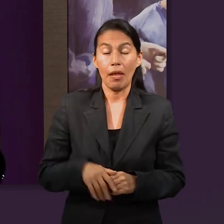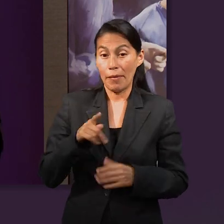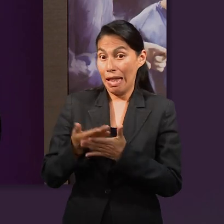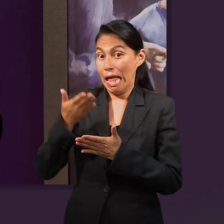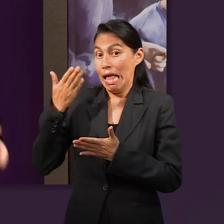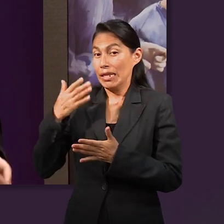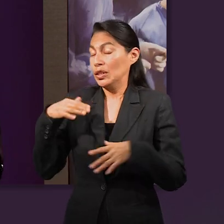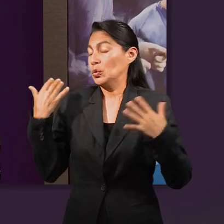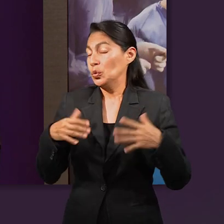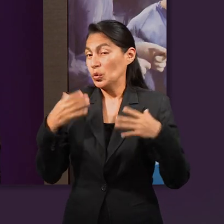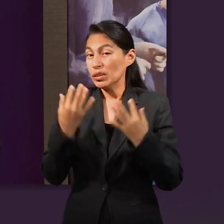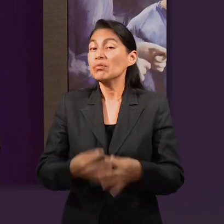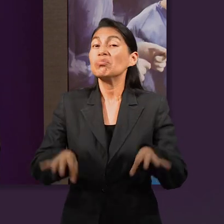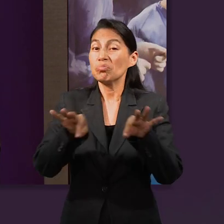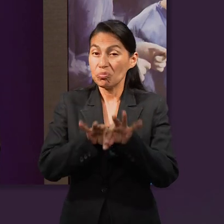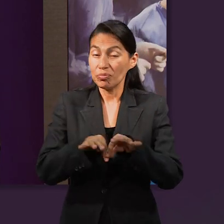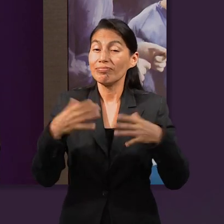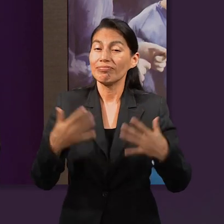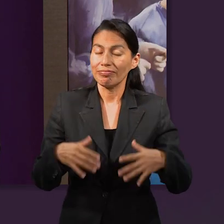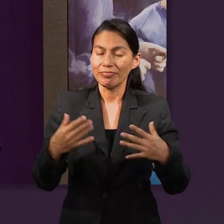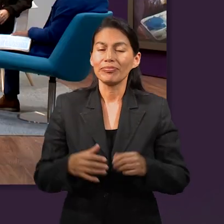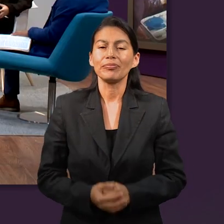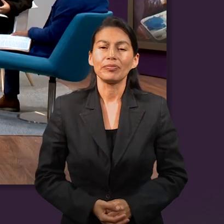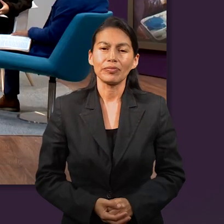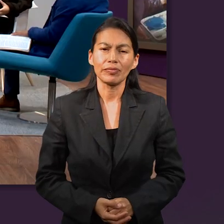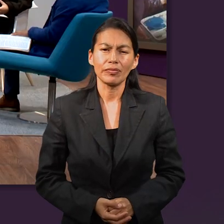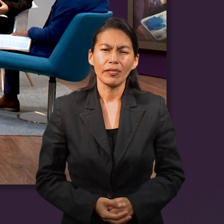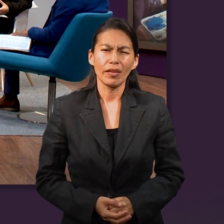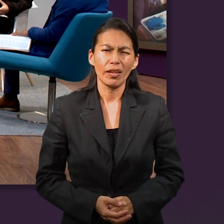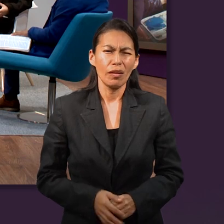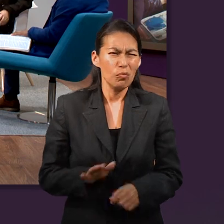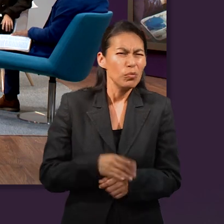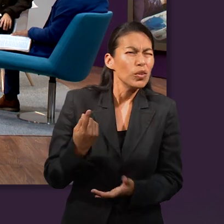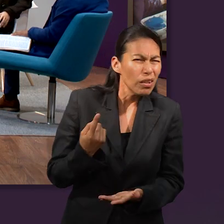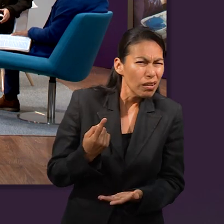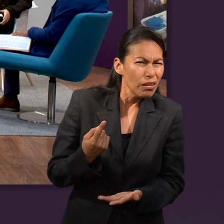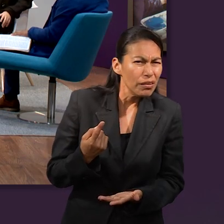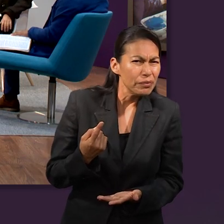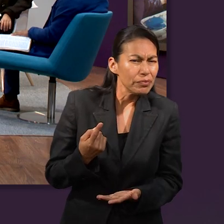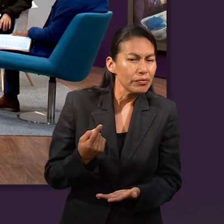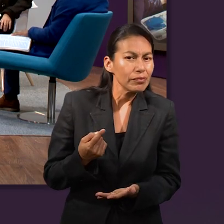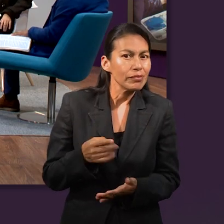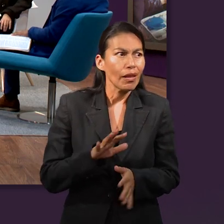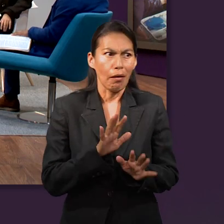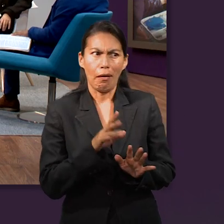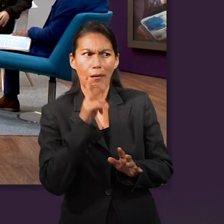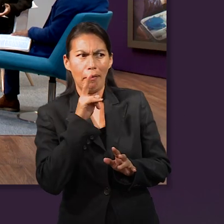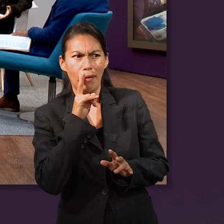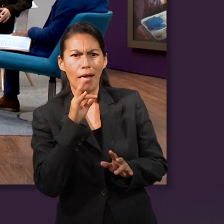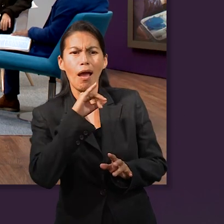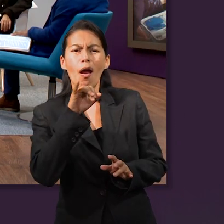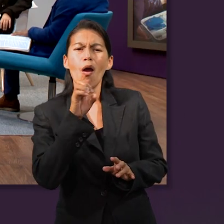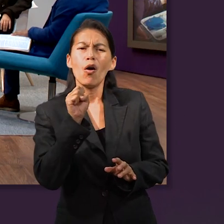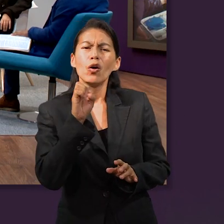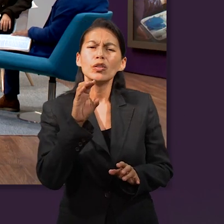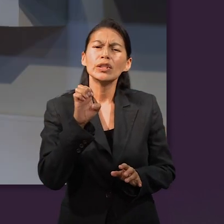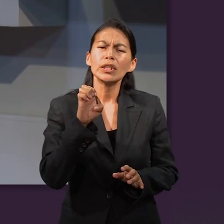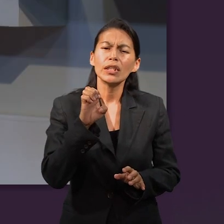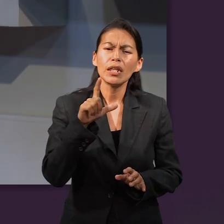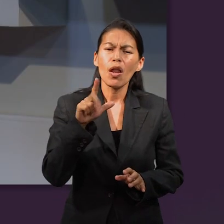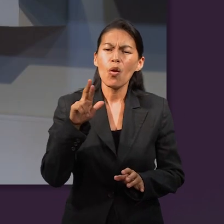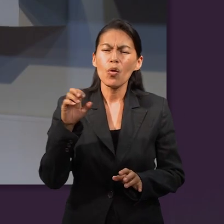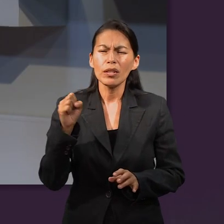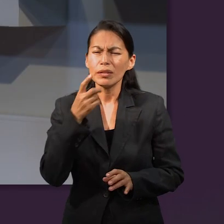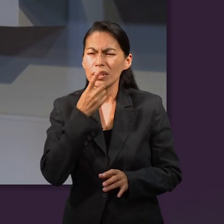no eso de ser mayor o menor. Pero en ese tiempo sí era algo muy trascendente, era trascendente. Pero por qué? A ver, no,